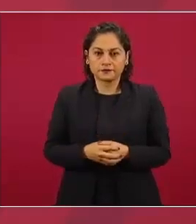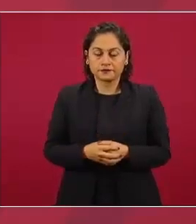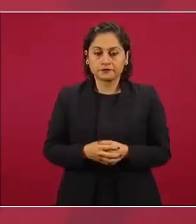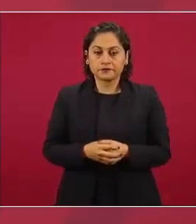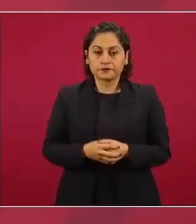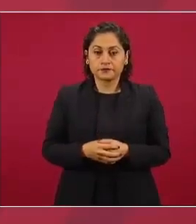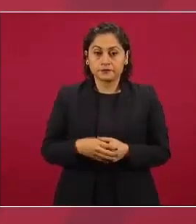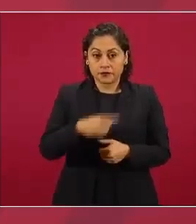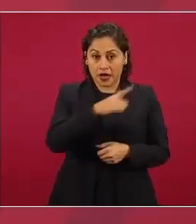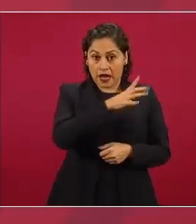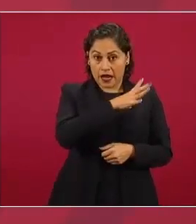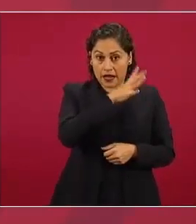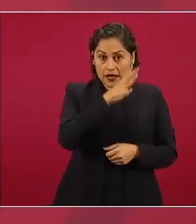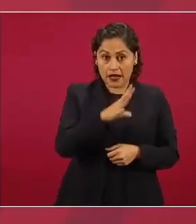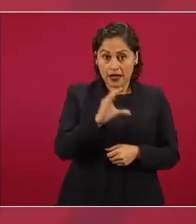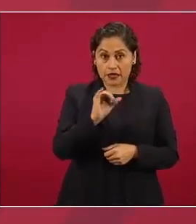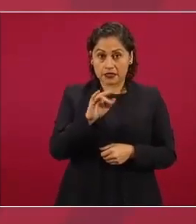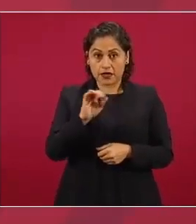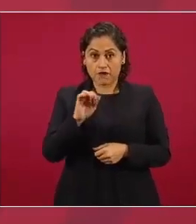cienfuegos